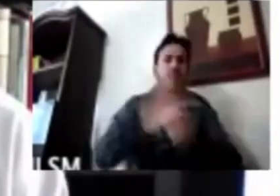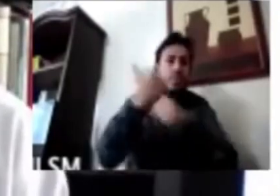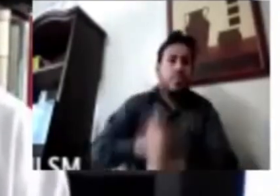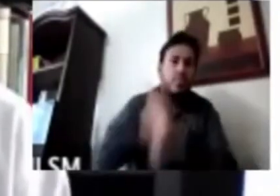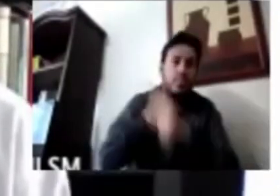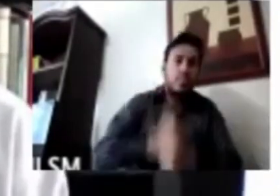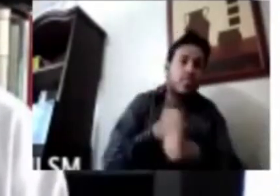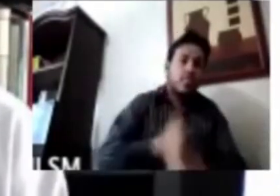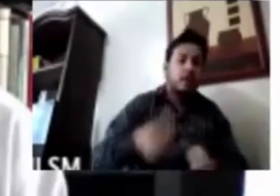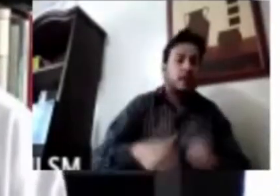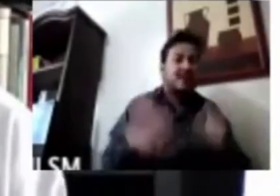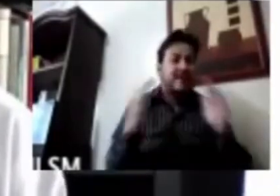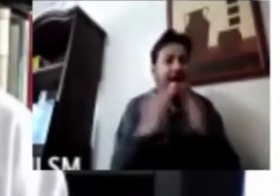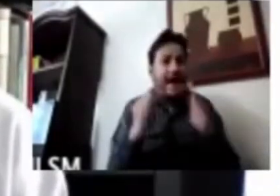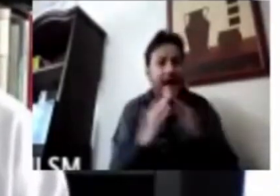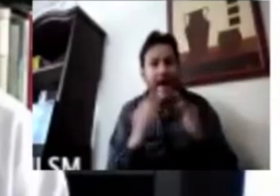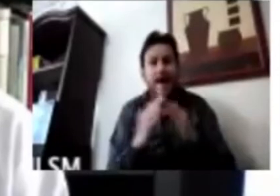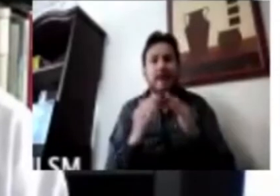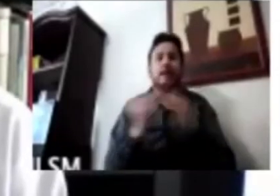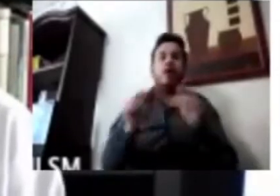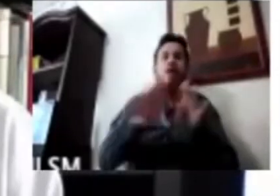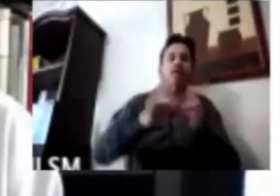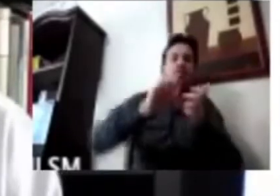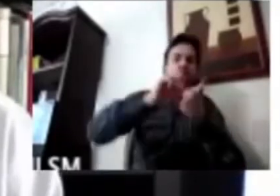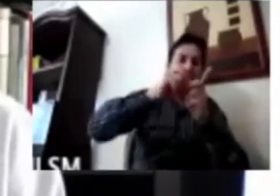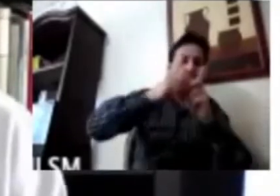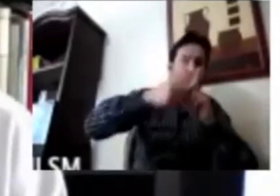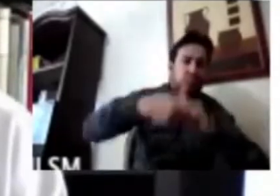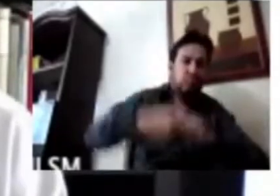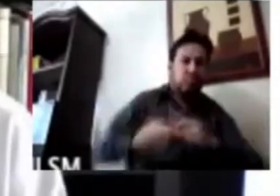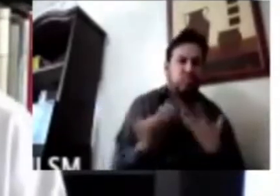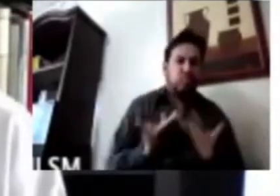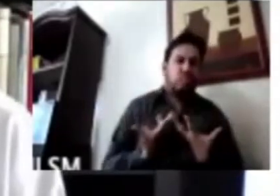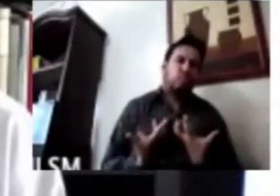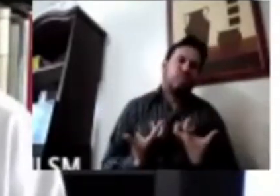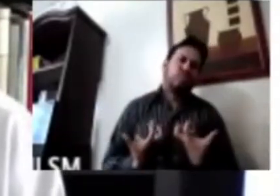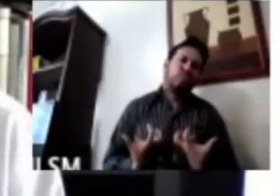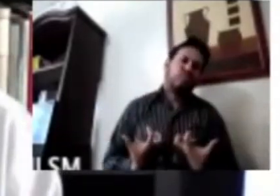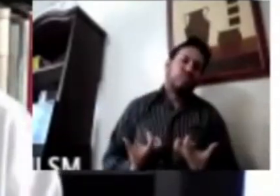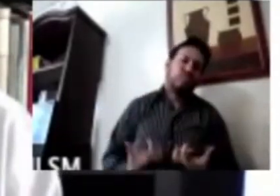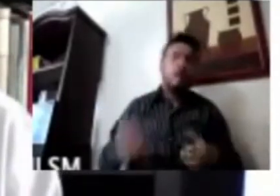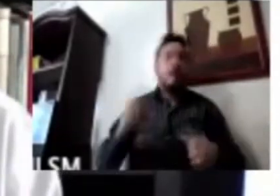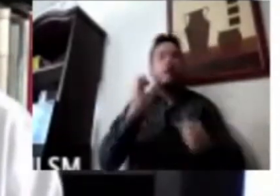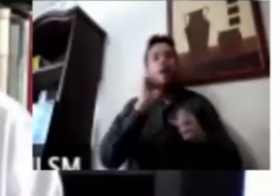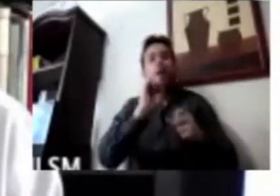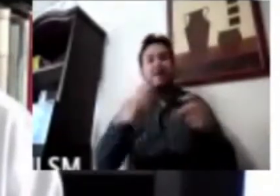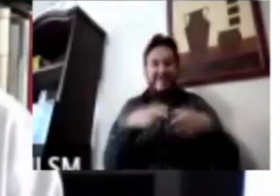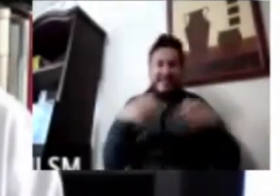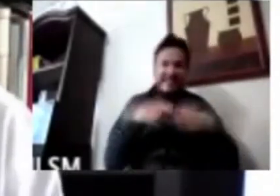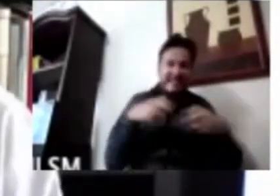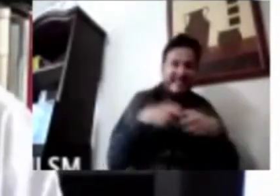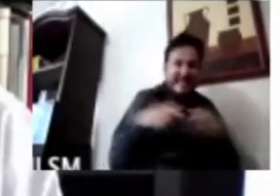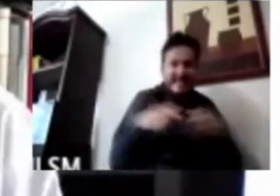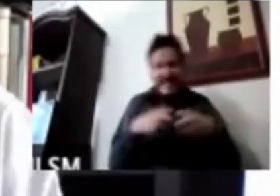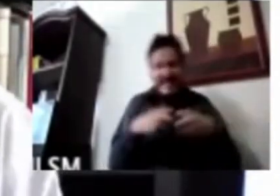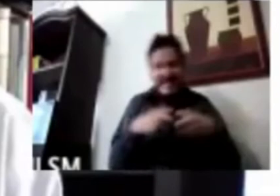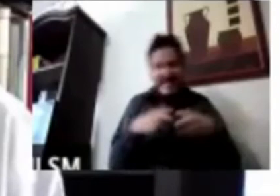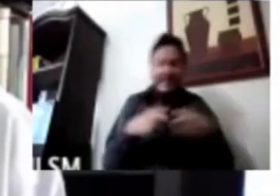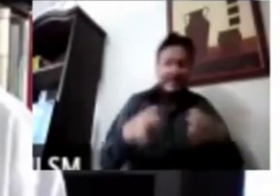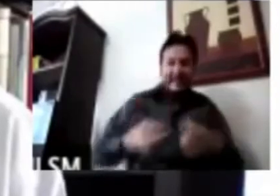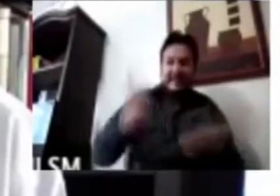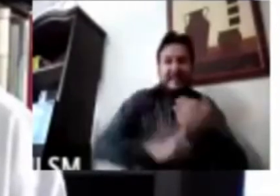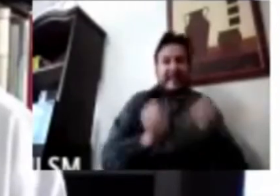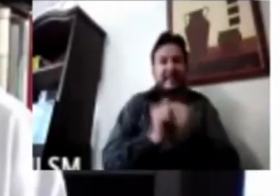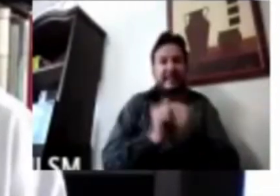algún tipo de depresión, algún tipo de crisis nerviosa, algún tipo de crisis psicológica, sobre todo en mediciones